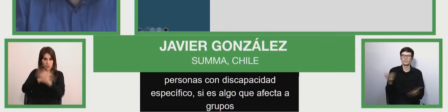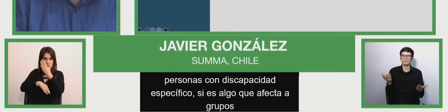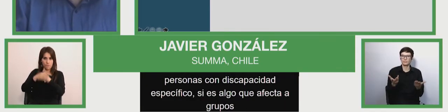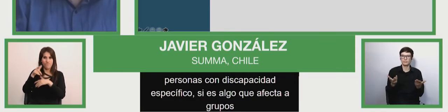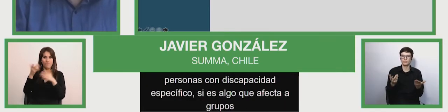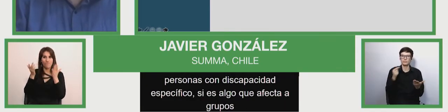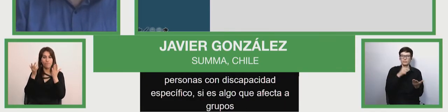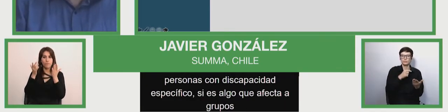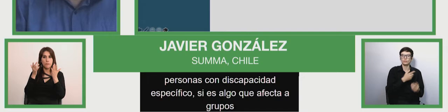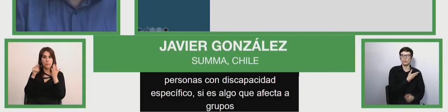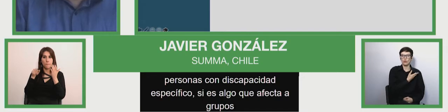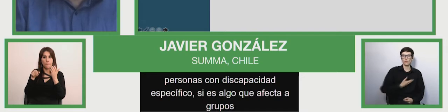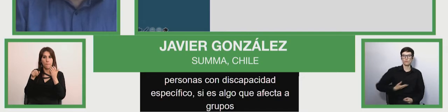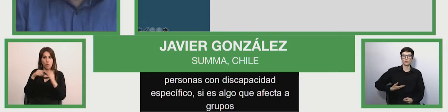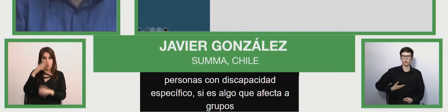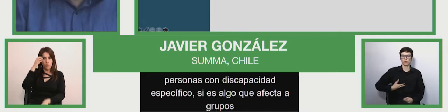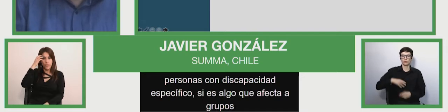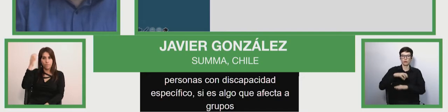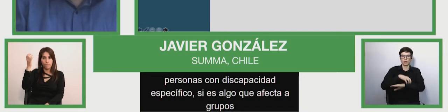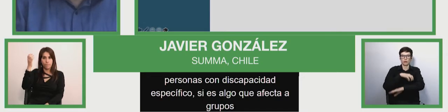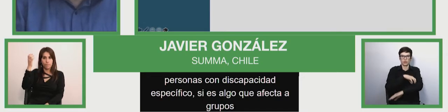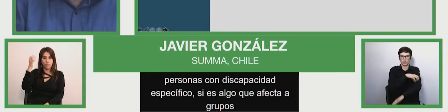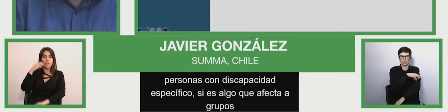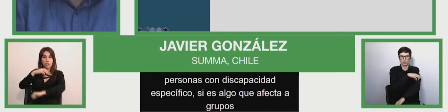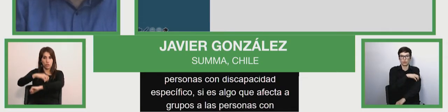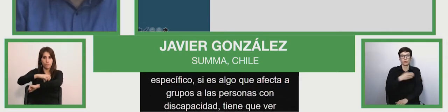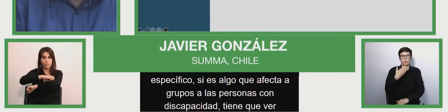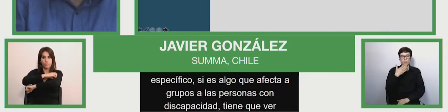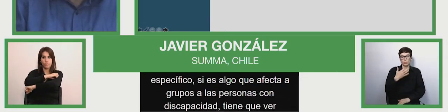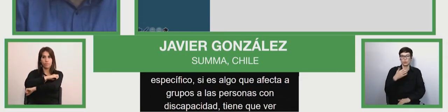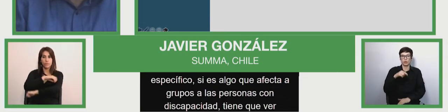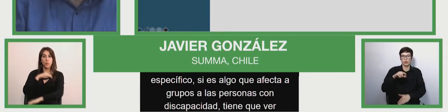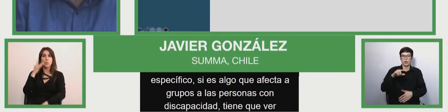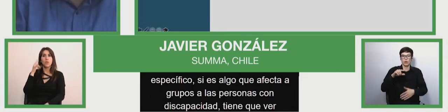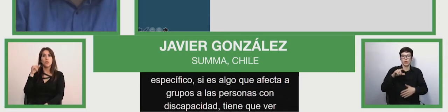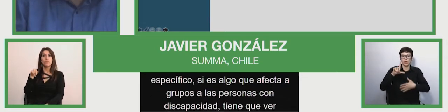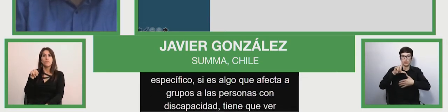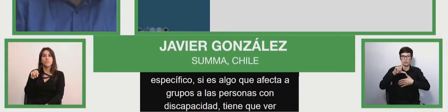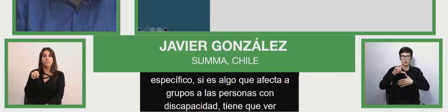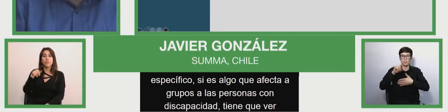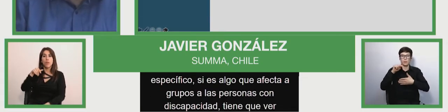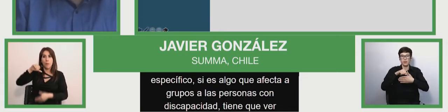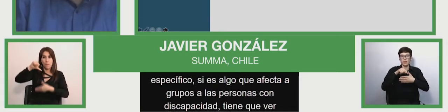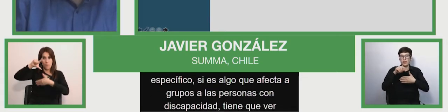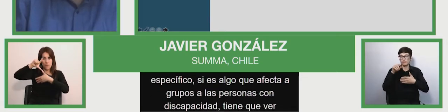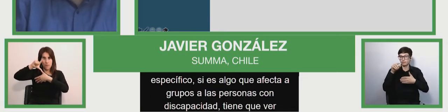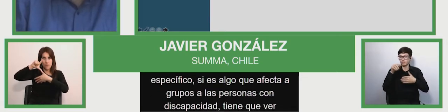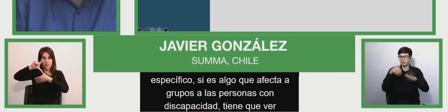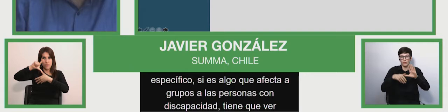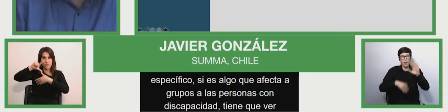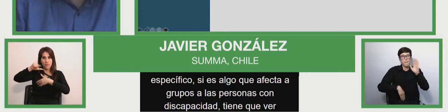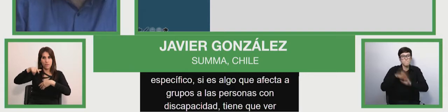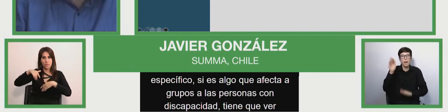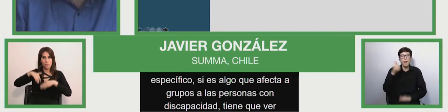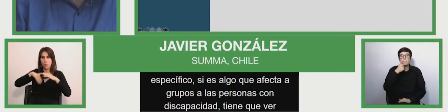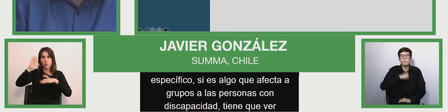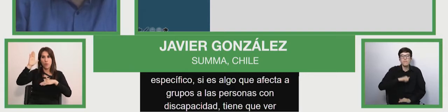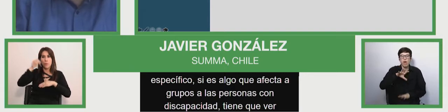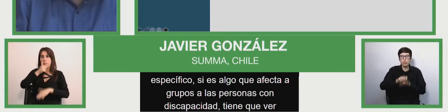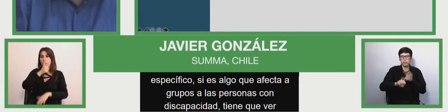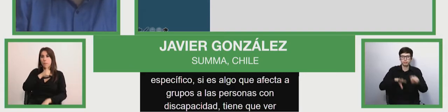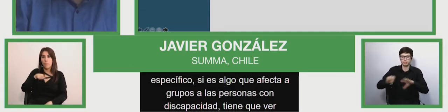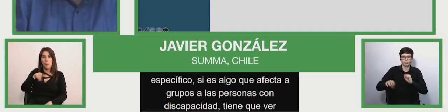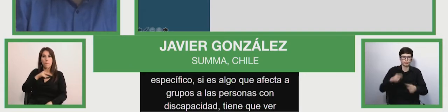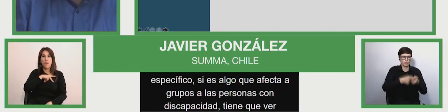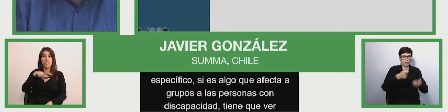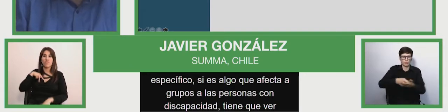la gobernanza de la región. América Latina es la región más privatizada del mundo, por distintas razones, ¿no es cierto?,